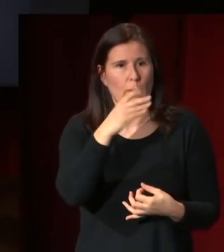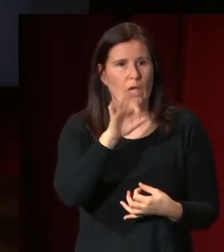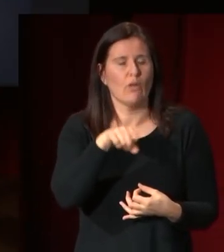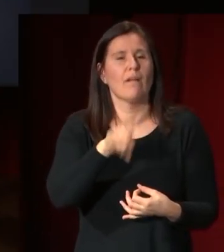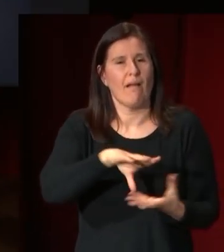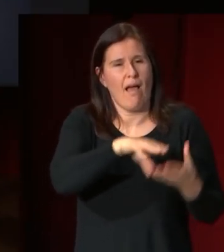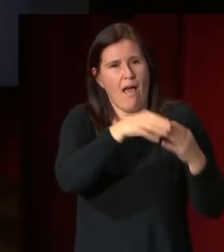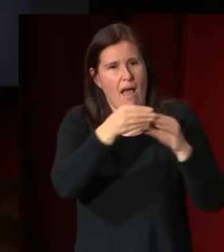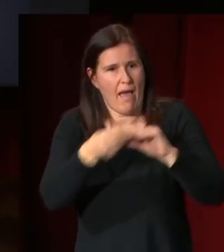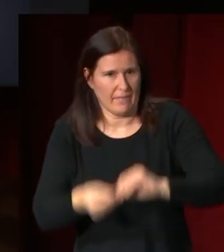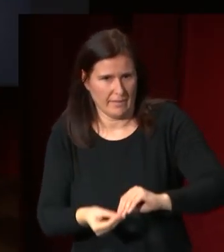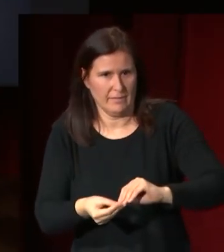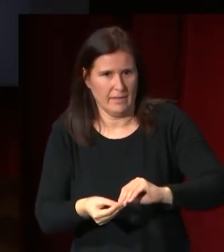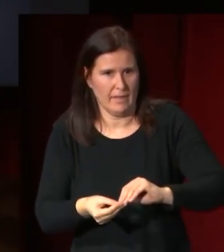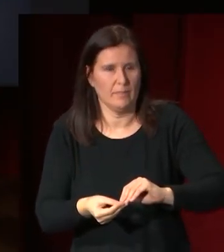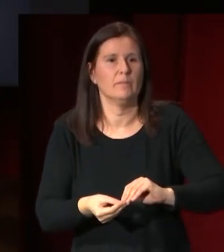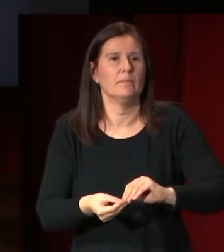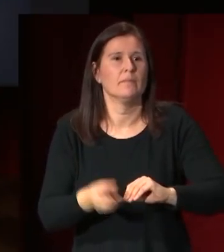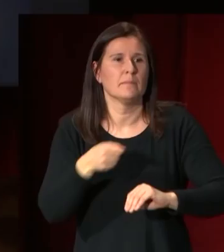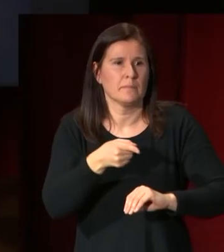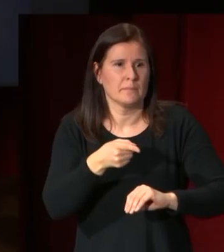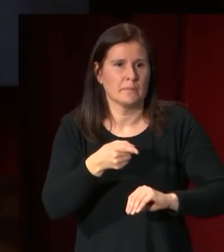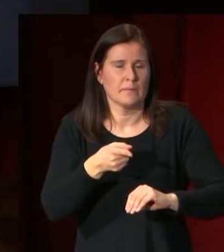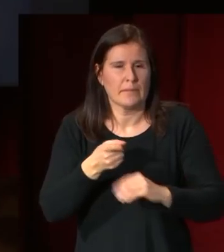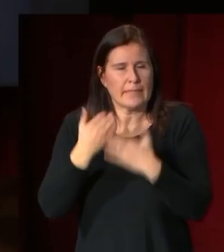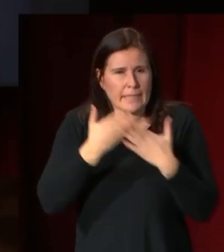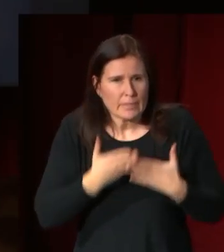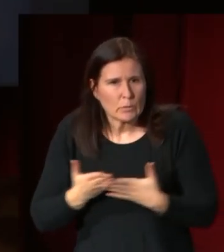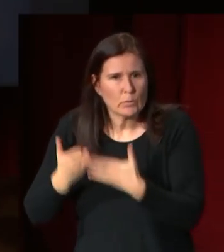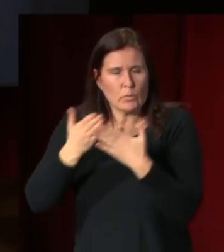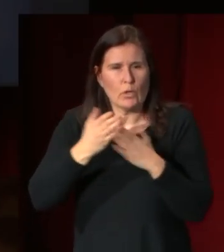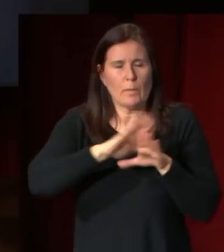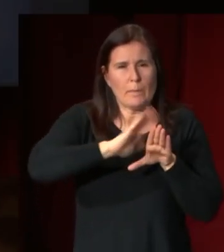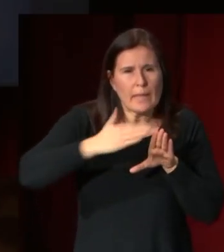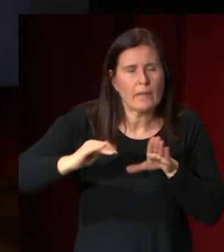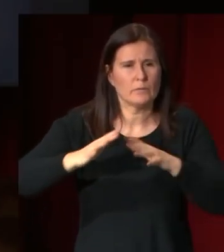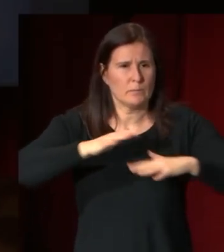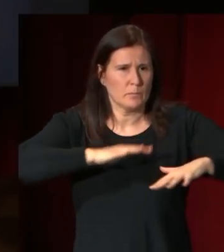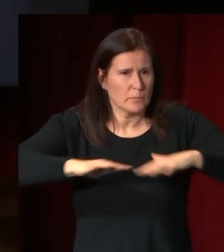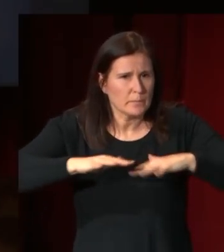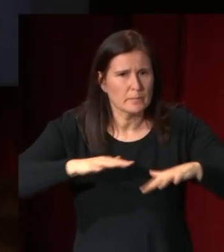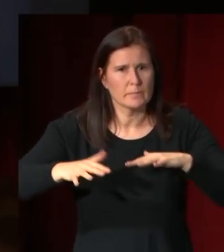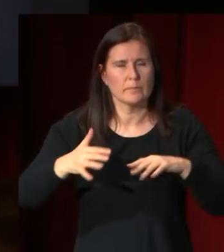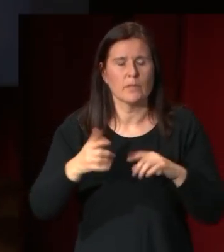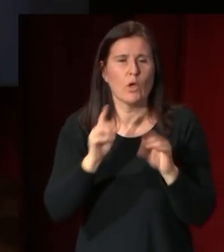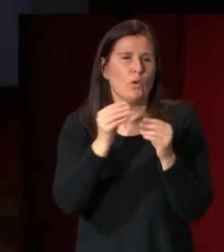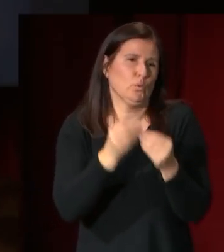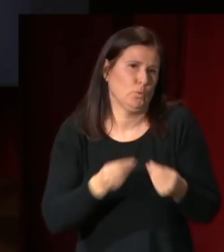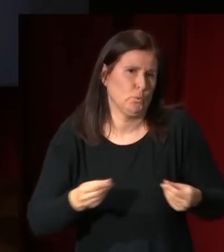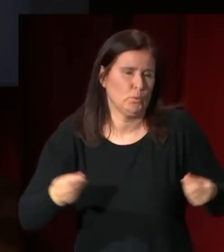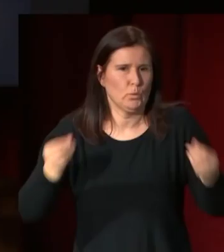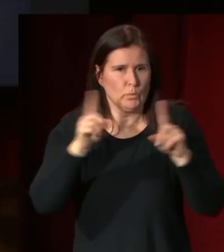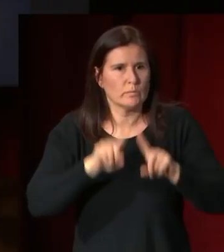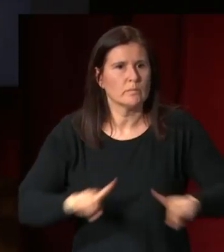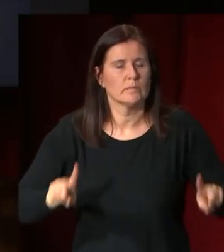adaptando la actitud el estudio de los plegados el movimiento muy sutil y